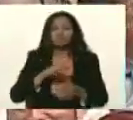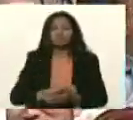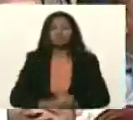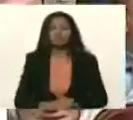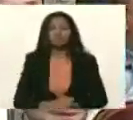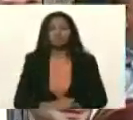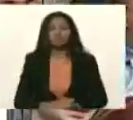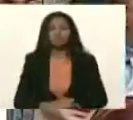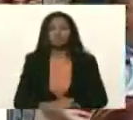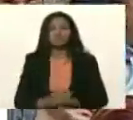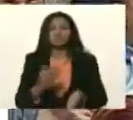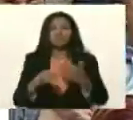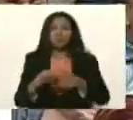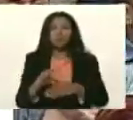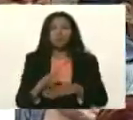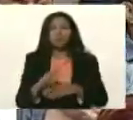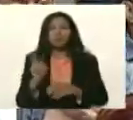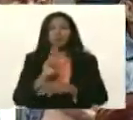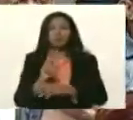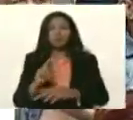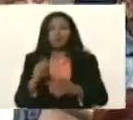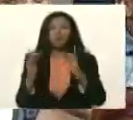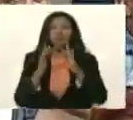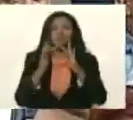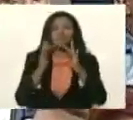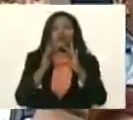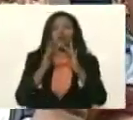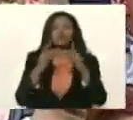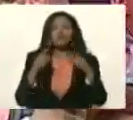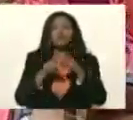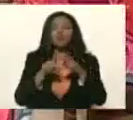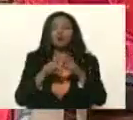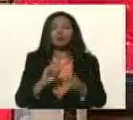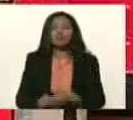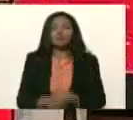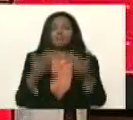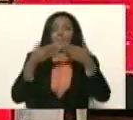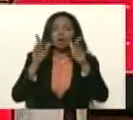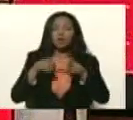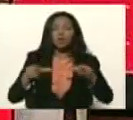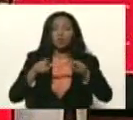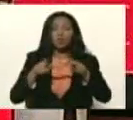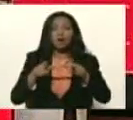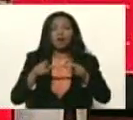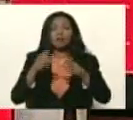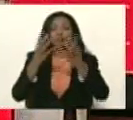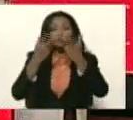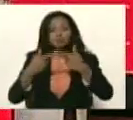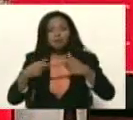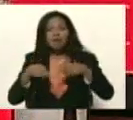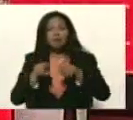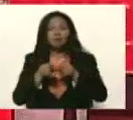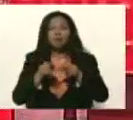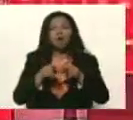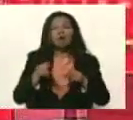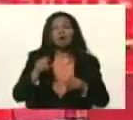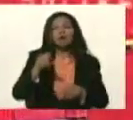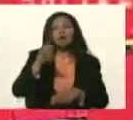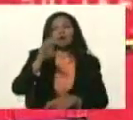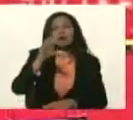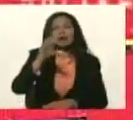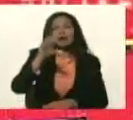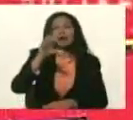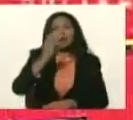vamos a proceder a hacer este pase para inaugurar el complejo industrial capitán Gabriel Bolado